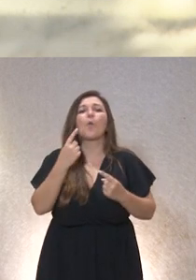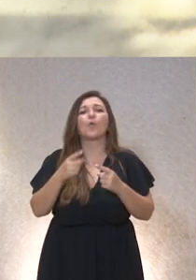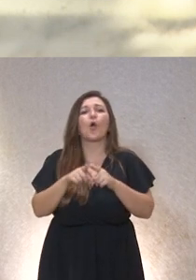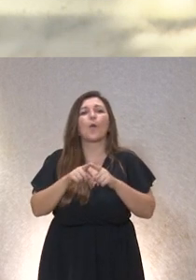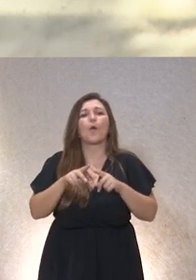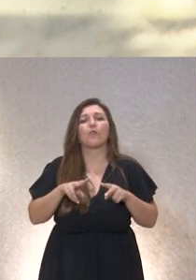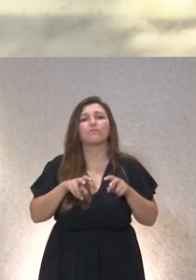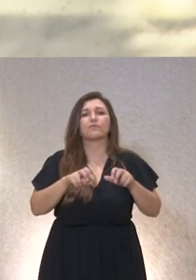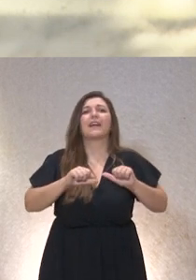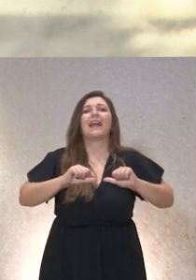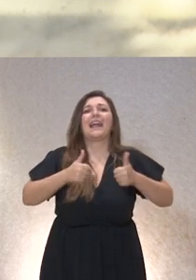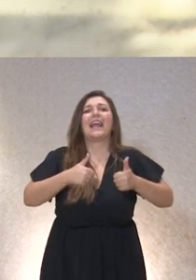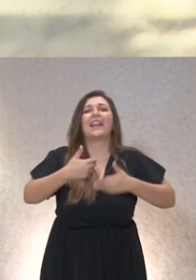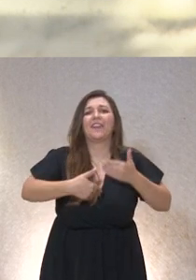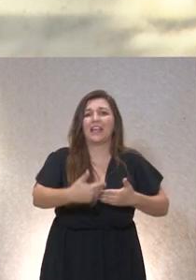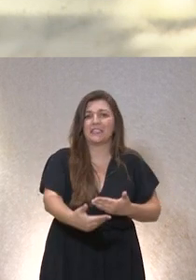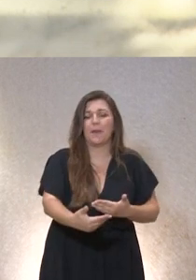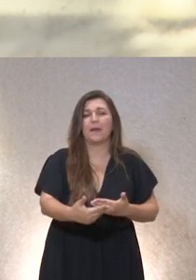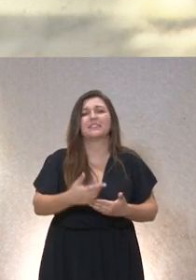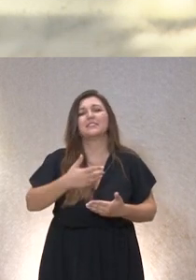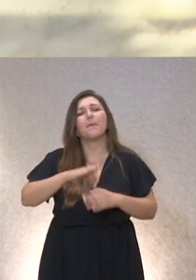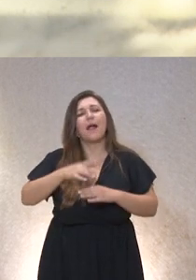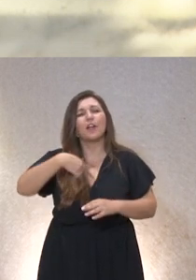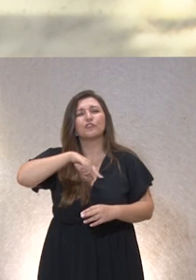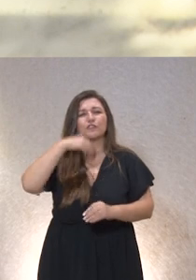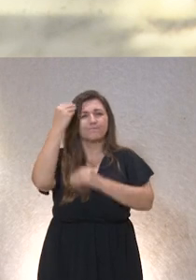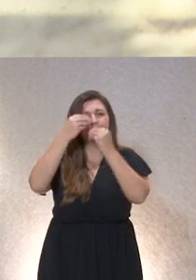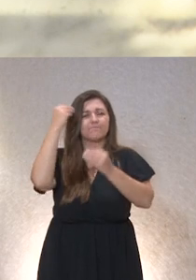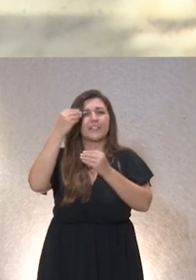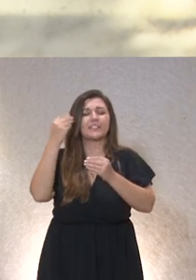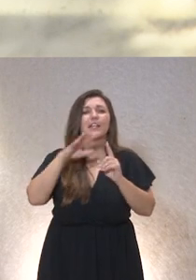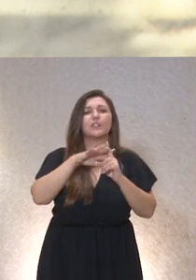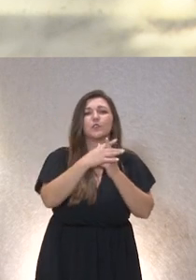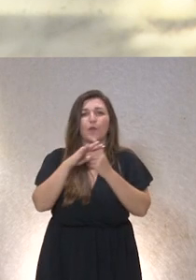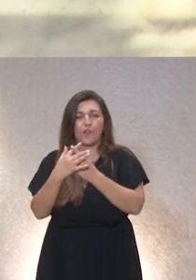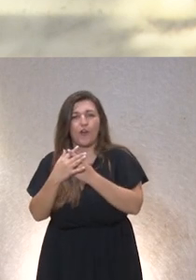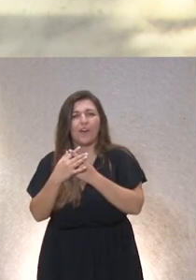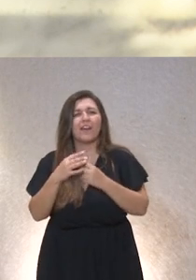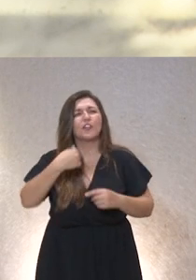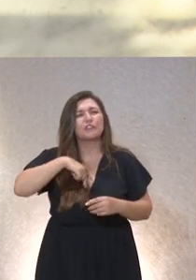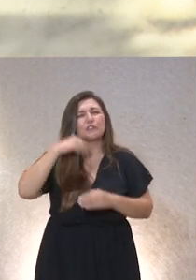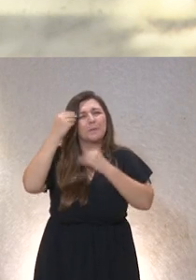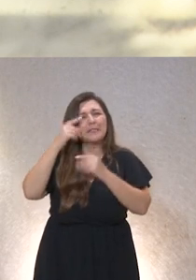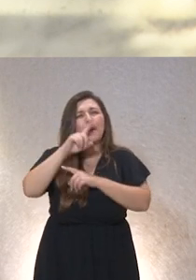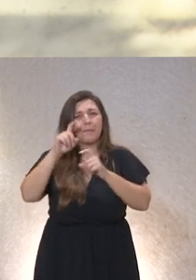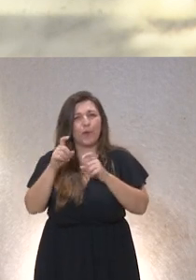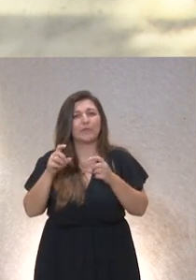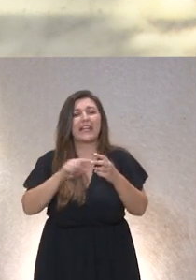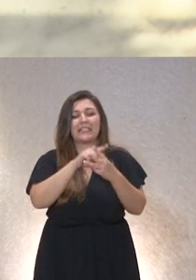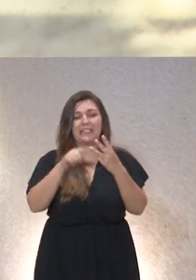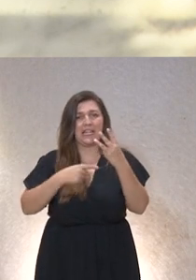hecho nos deben hacer reflexionar sobre estas situaciones y formularnos algunas preguntas como las tres siguientes